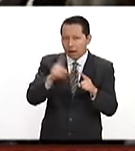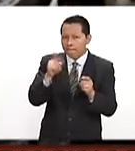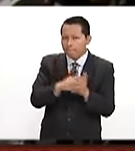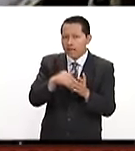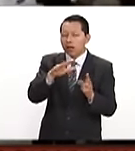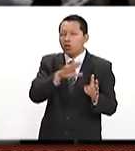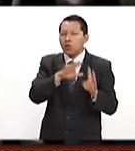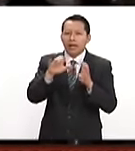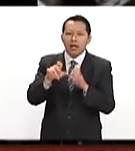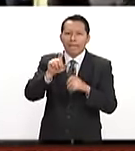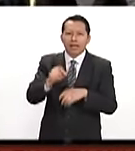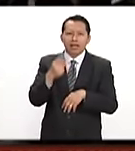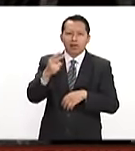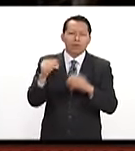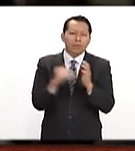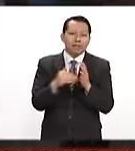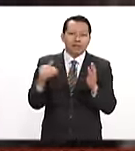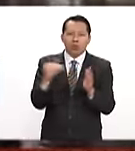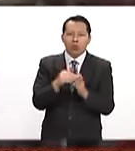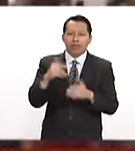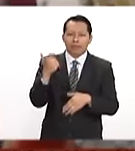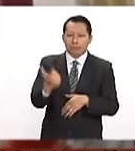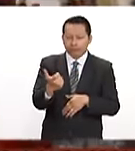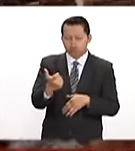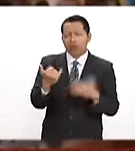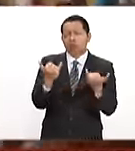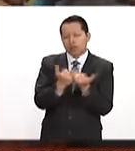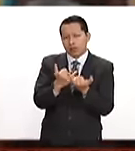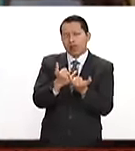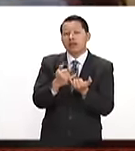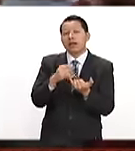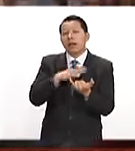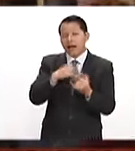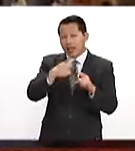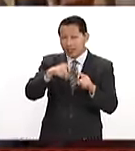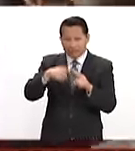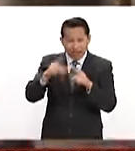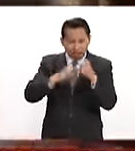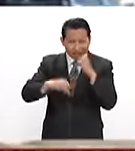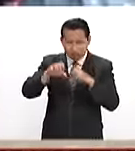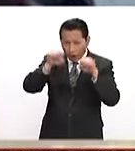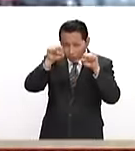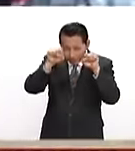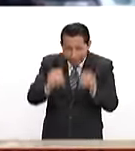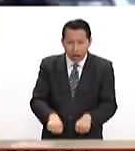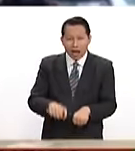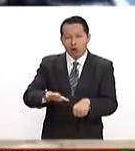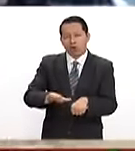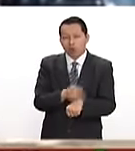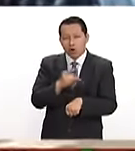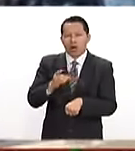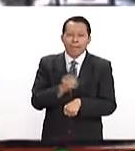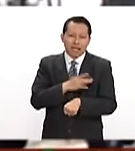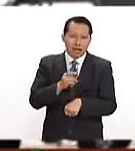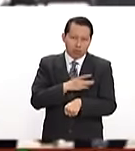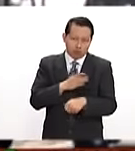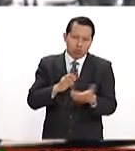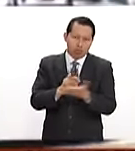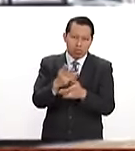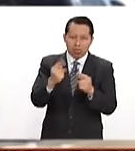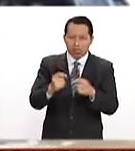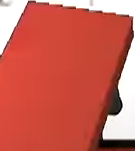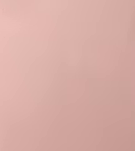.922 millones de pesos. Además, 1.906 comercios cerraron ante el temor de sufrir actos de vandalismo.